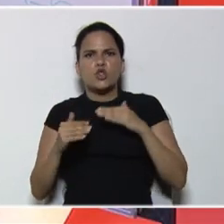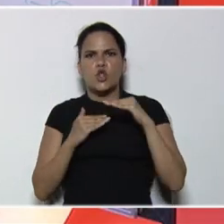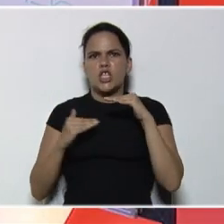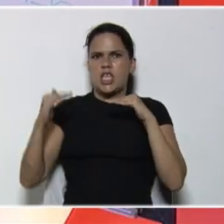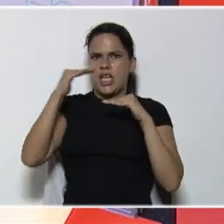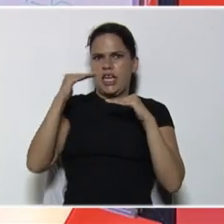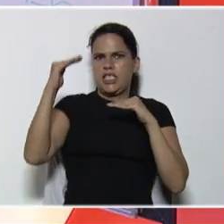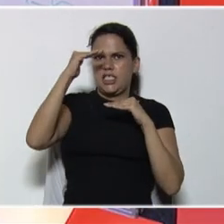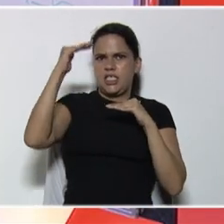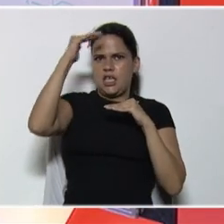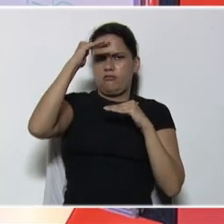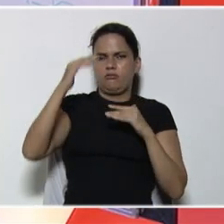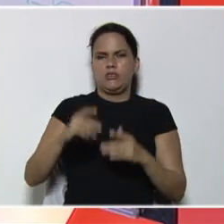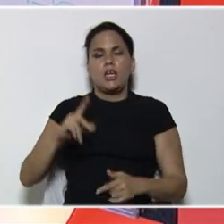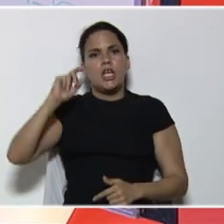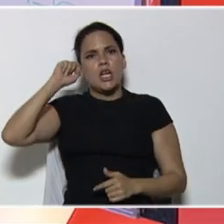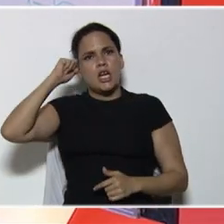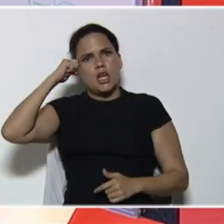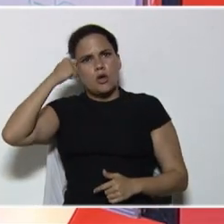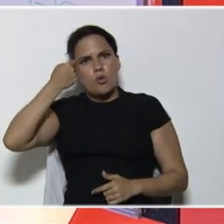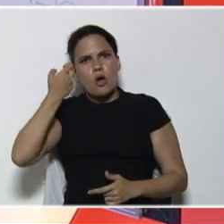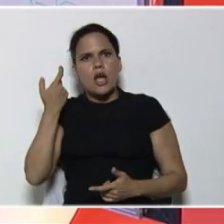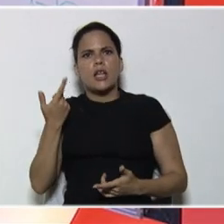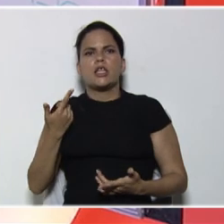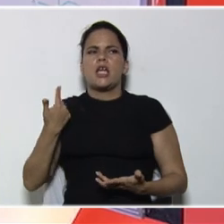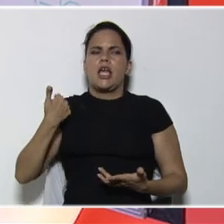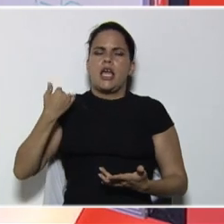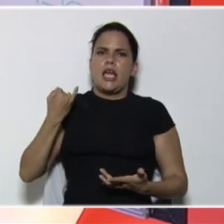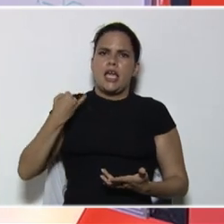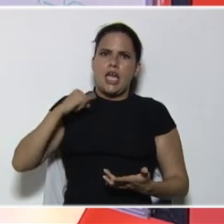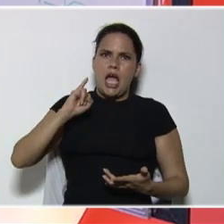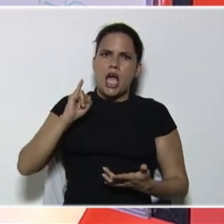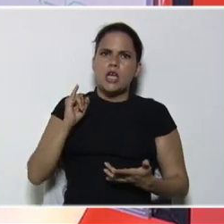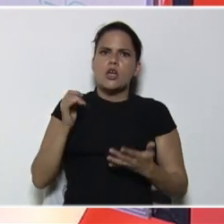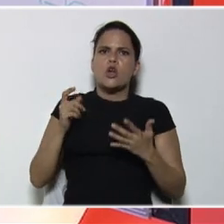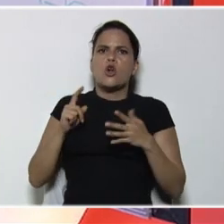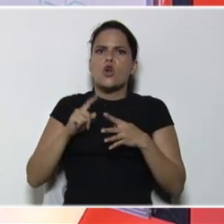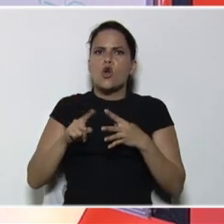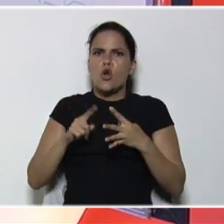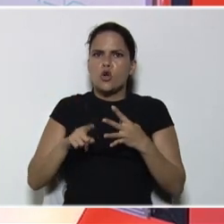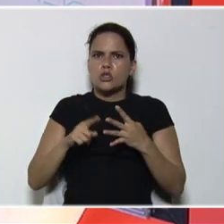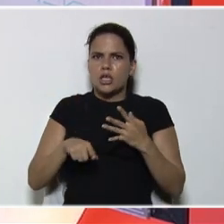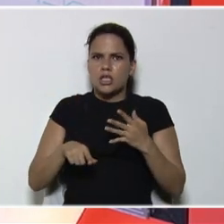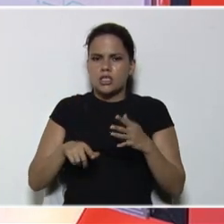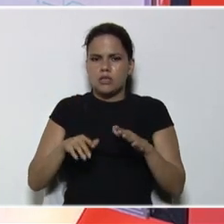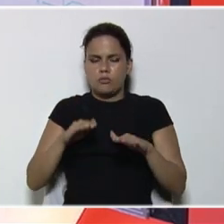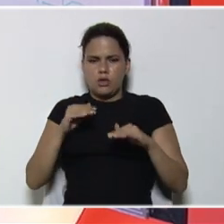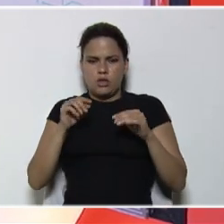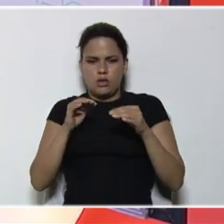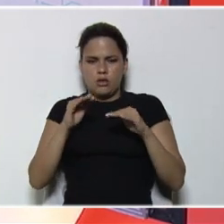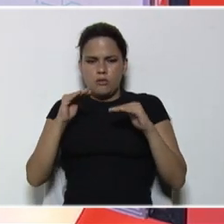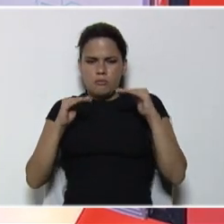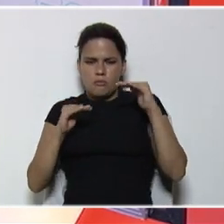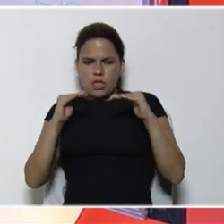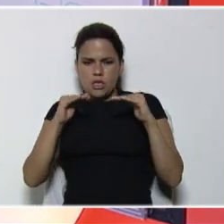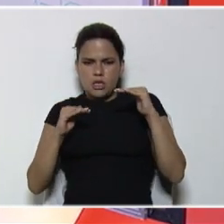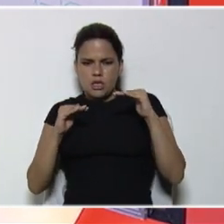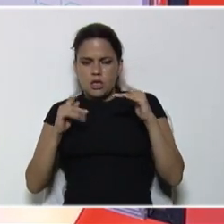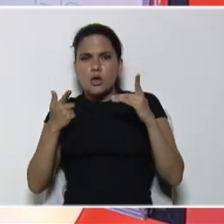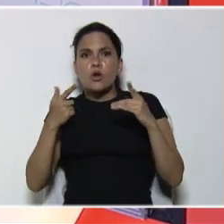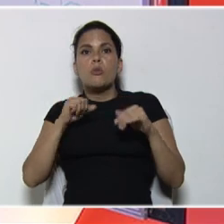crecidas, recuerden que, hay fenómenos, que se pueden medir, con la escala de Richter, que son los sismos,